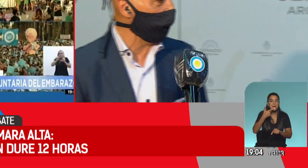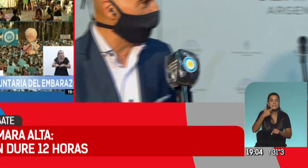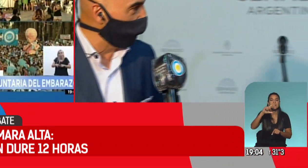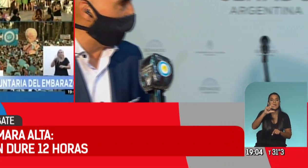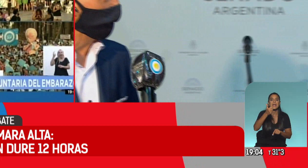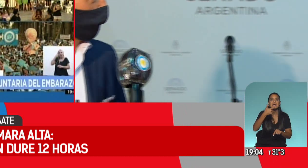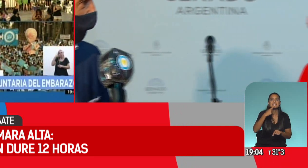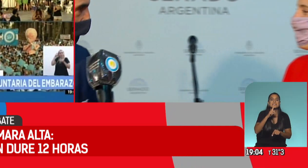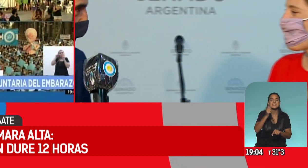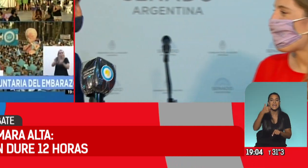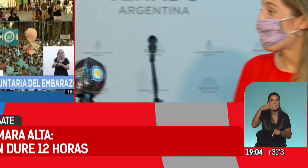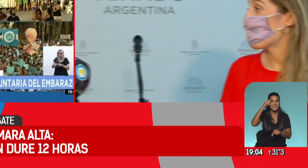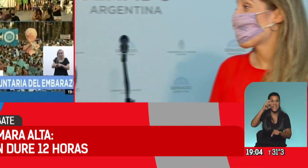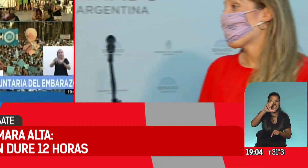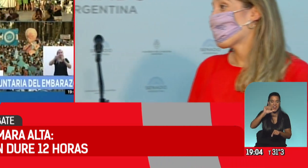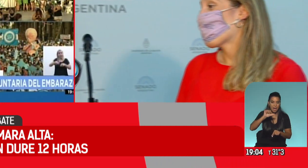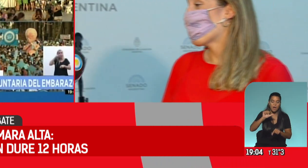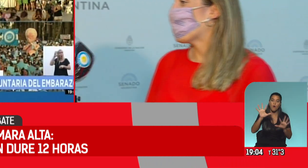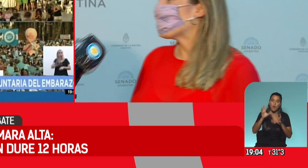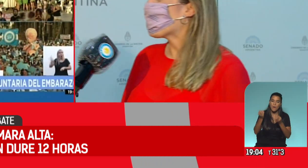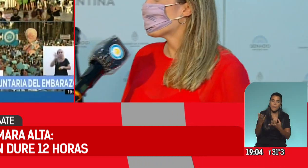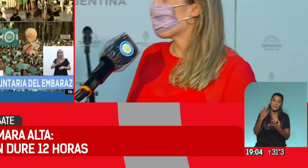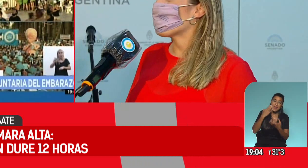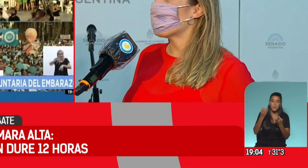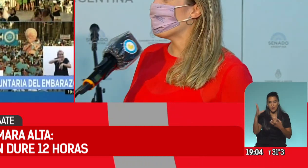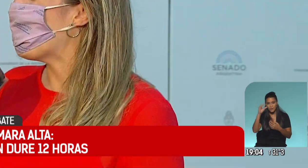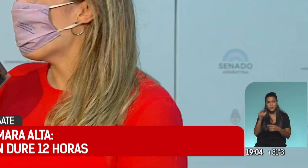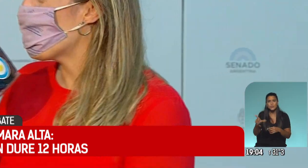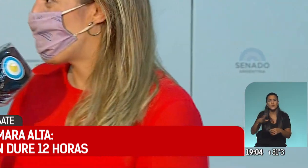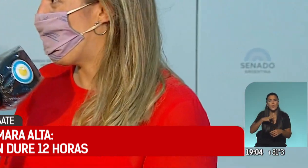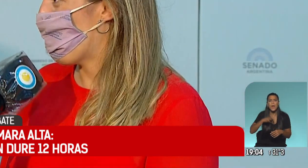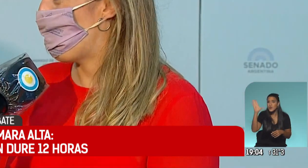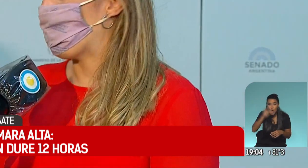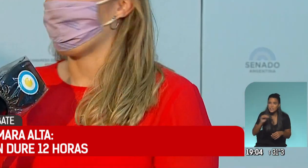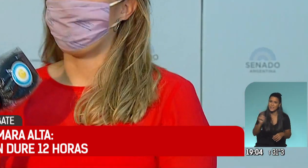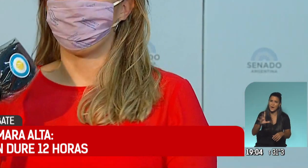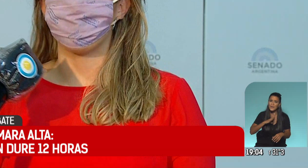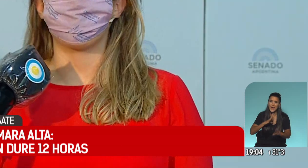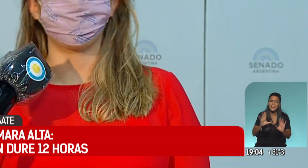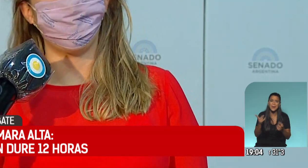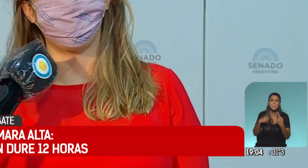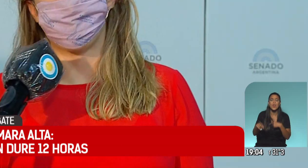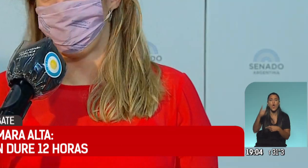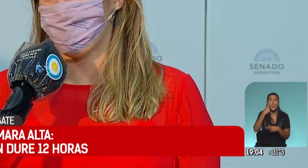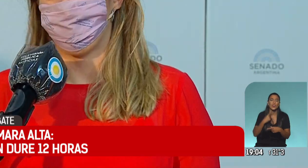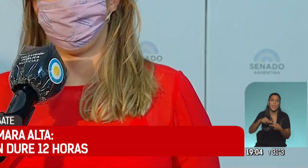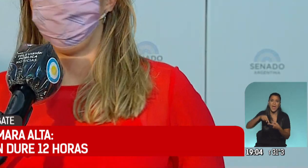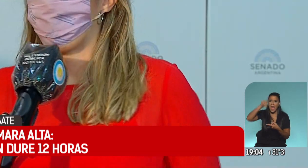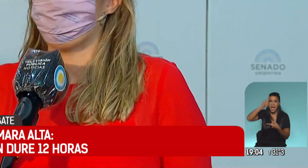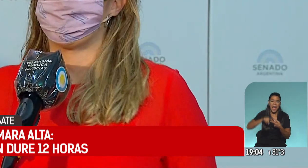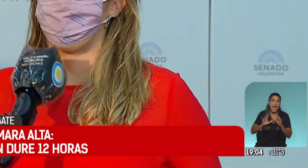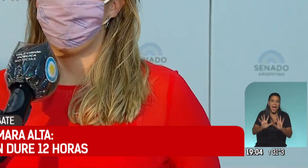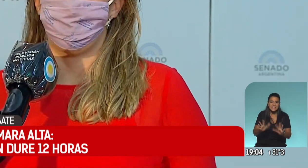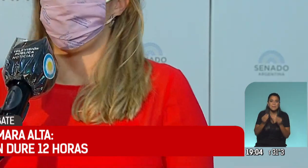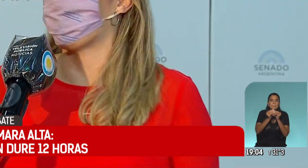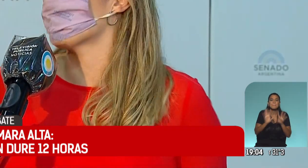Castañeira. Manuela, buenas tardes, buenas noches. Buenas tardes, todavía ya no es ni de noche, pero una jornada que así lo deseamos porque